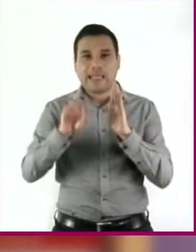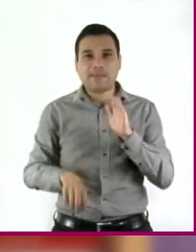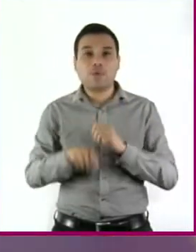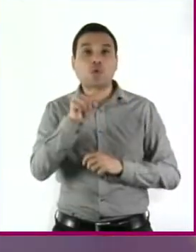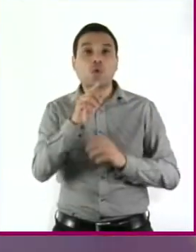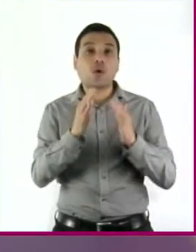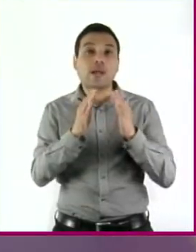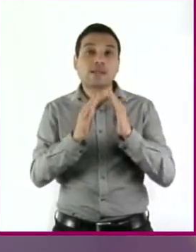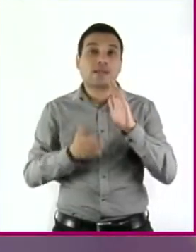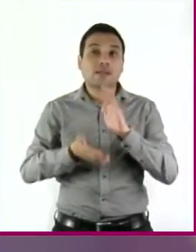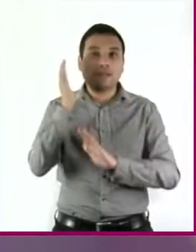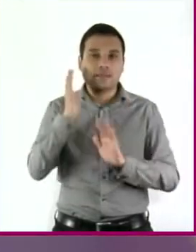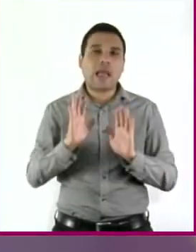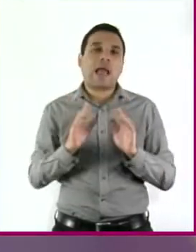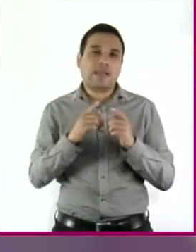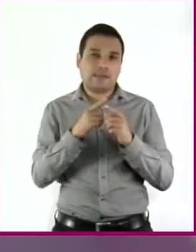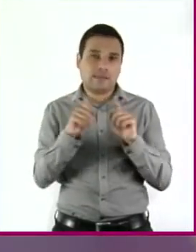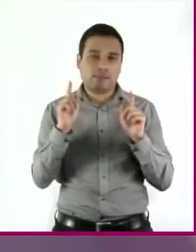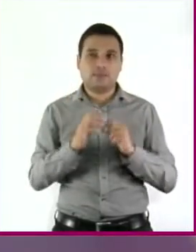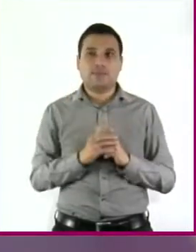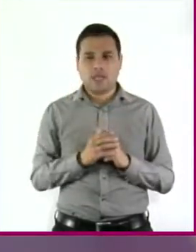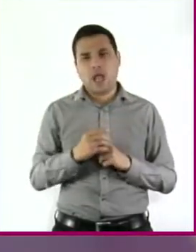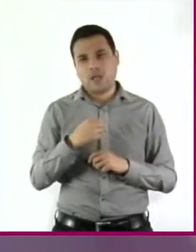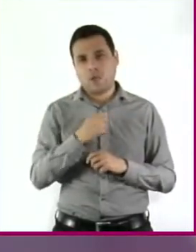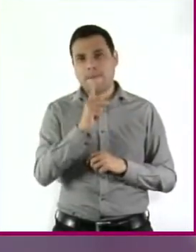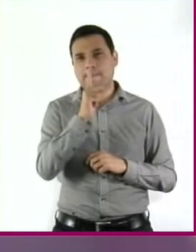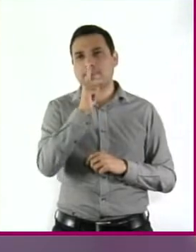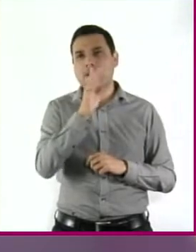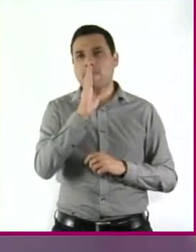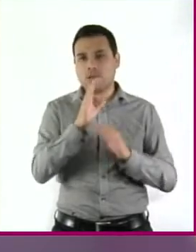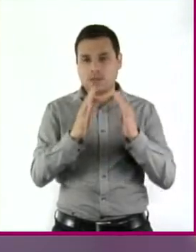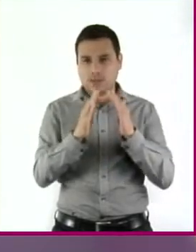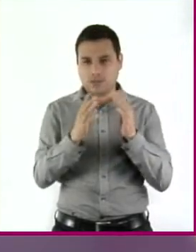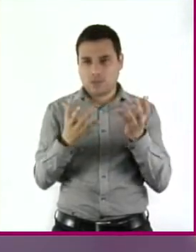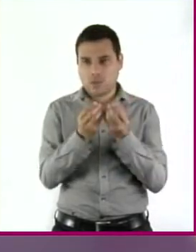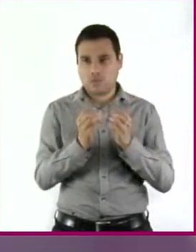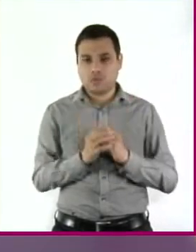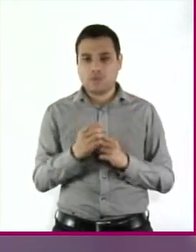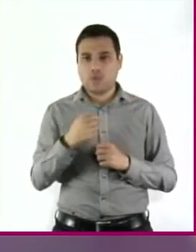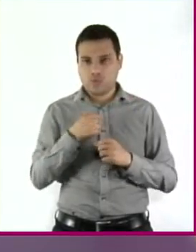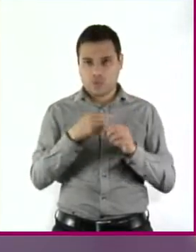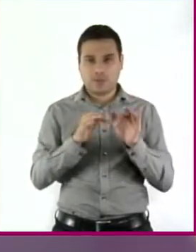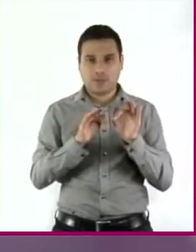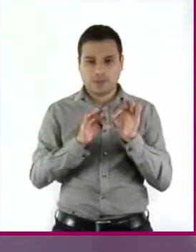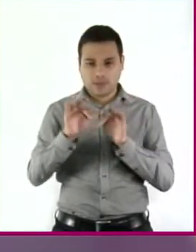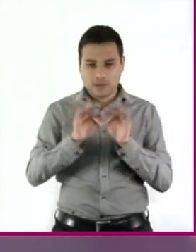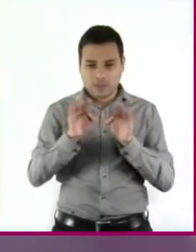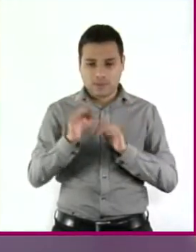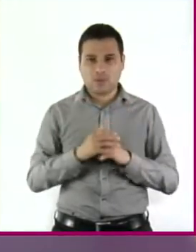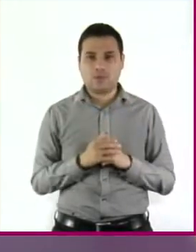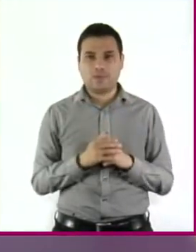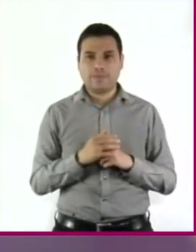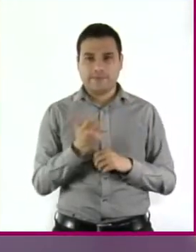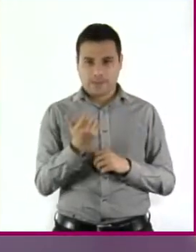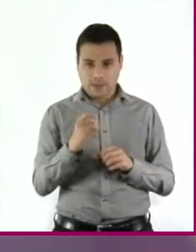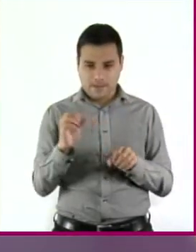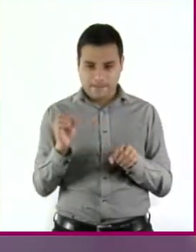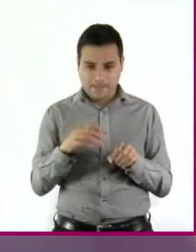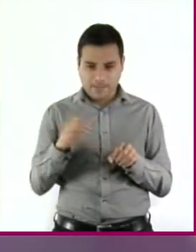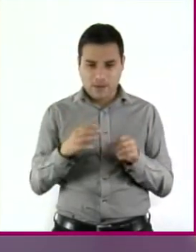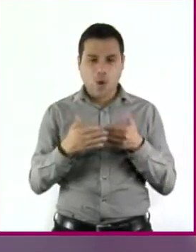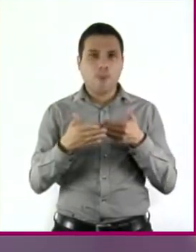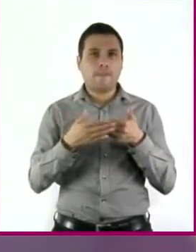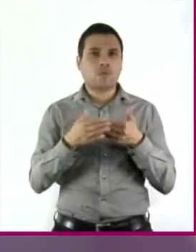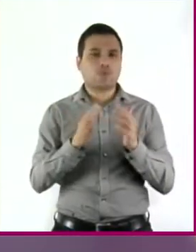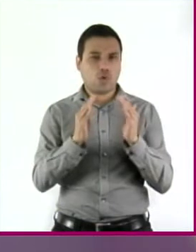sin decir nada. Bueno, eso es porque todavía vivo con ellos, pero por eso trabajo. Para poder ahorrar y rentar